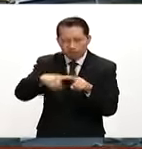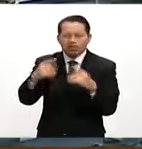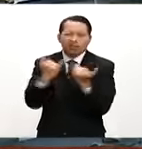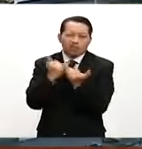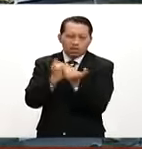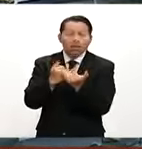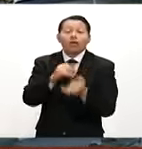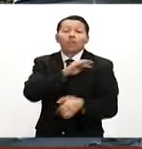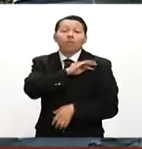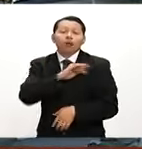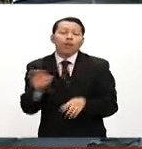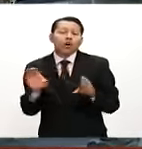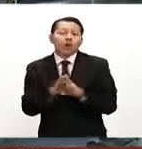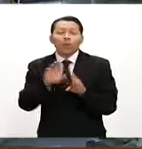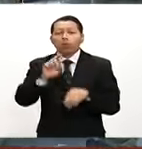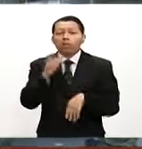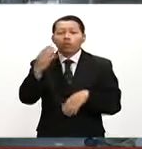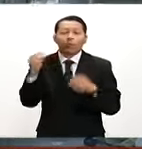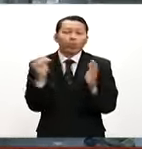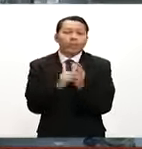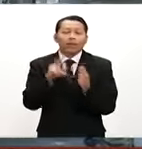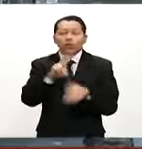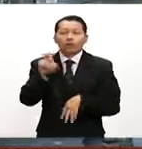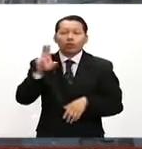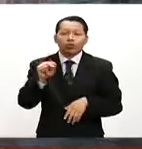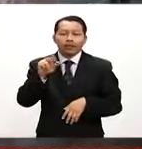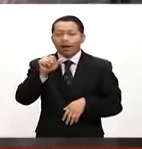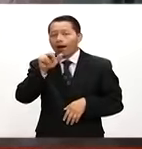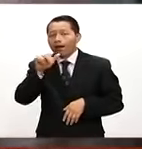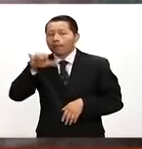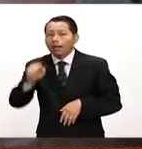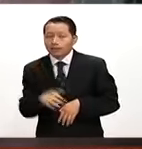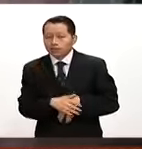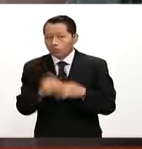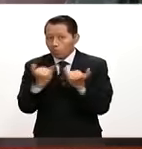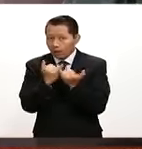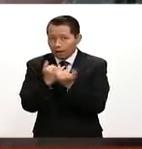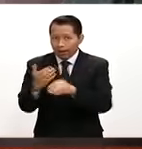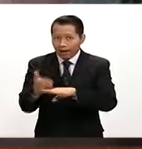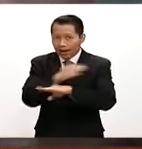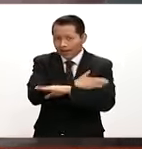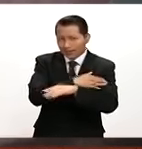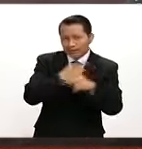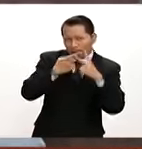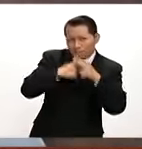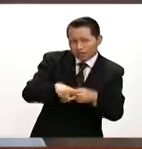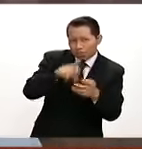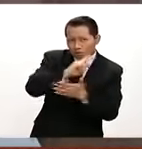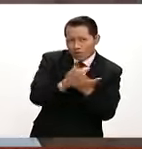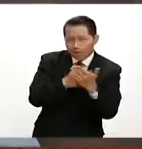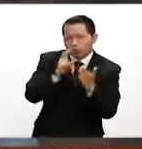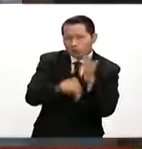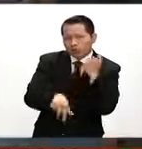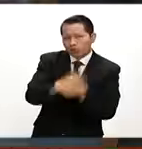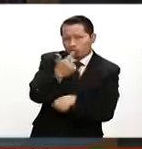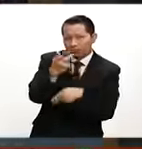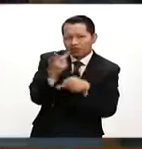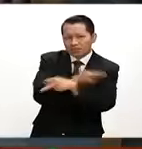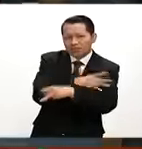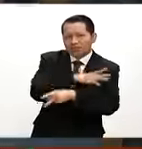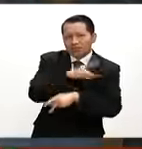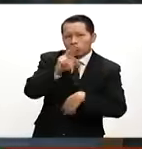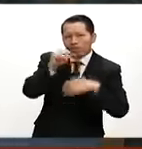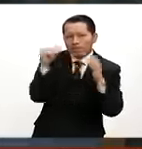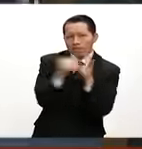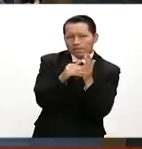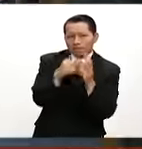recolectar y desarticular 34 mil 280 armas, mientras que desde el inicio de su implementación en el 2012 suman 80